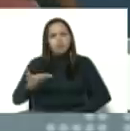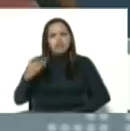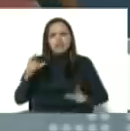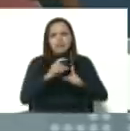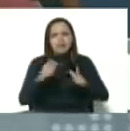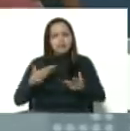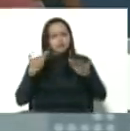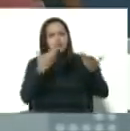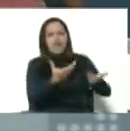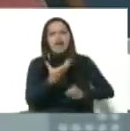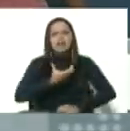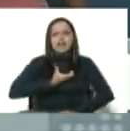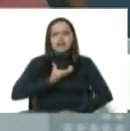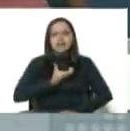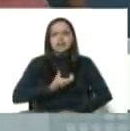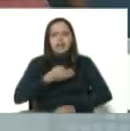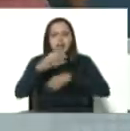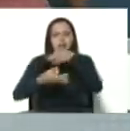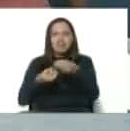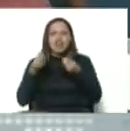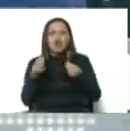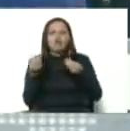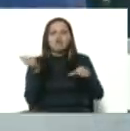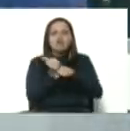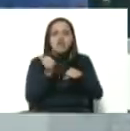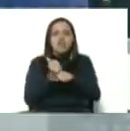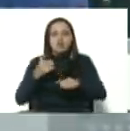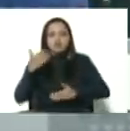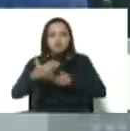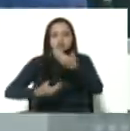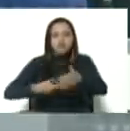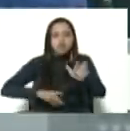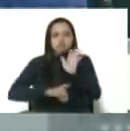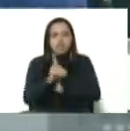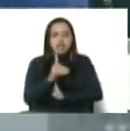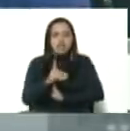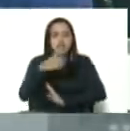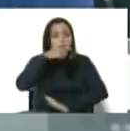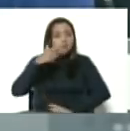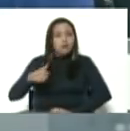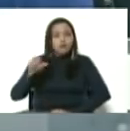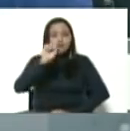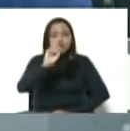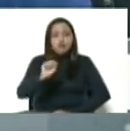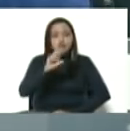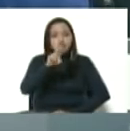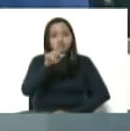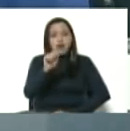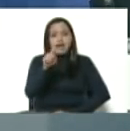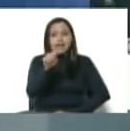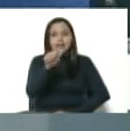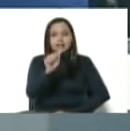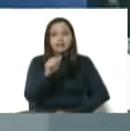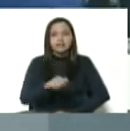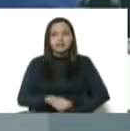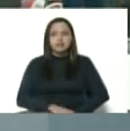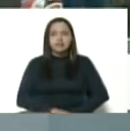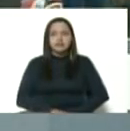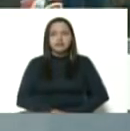alcaldesa Sumire para que hable del trabajo que está avanzando desde el pueblo de Suata y desde toda la alcaldía de la victoria.